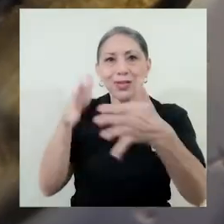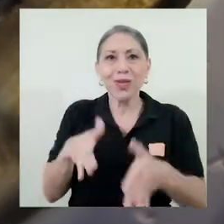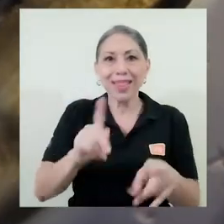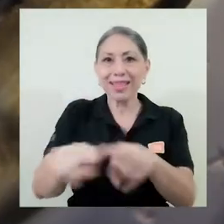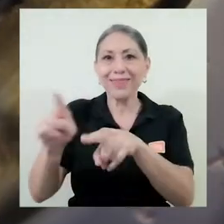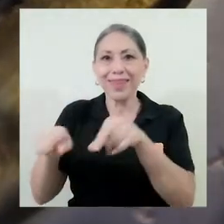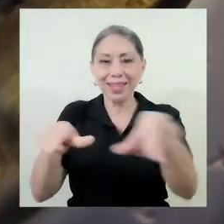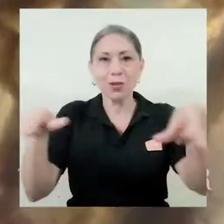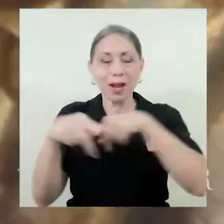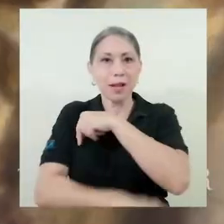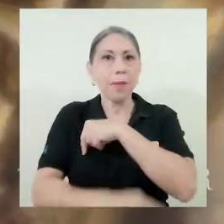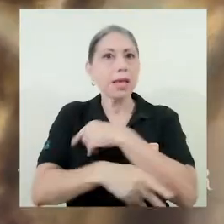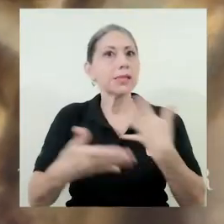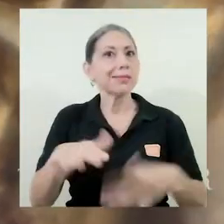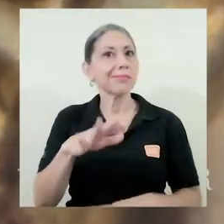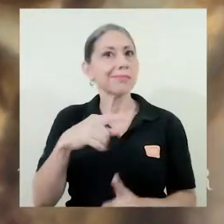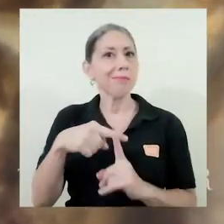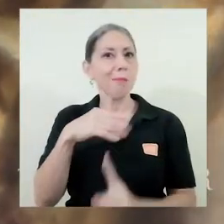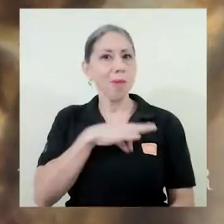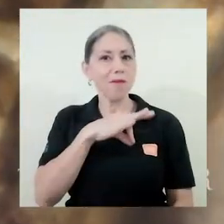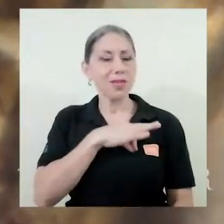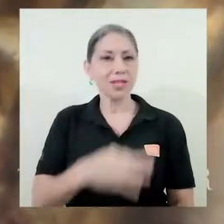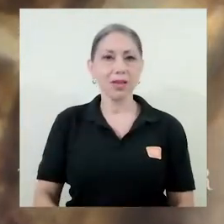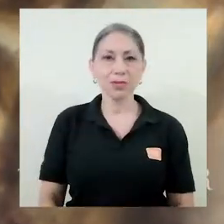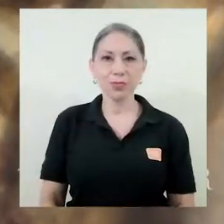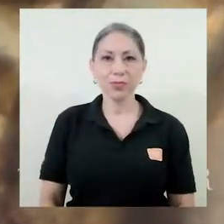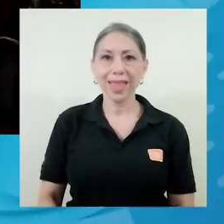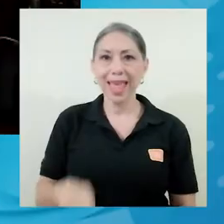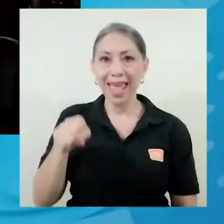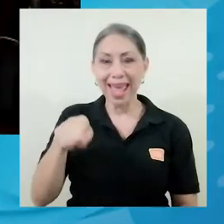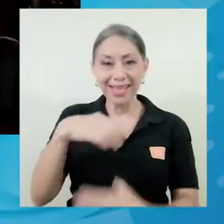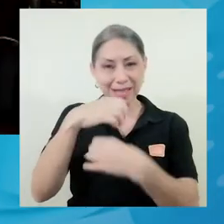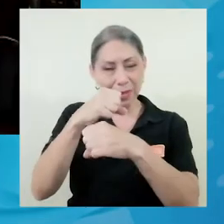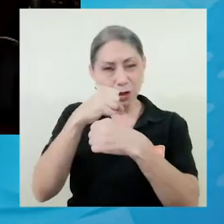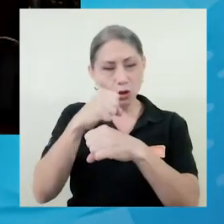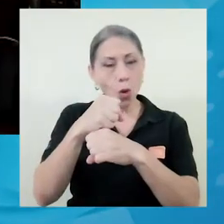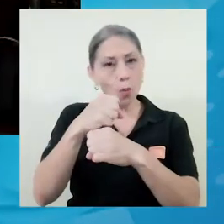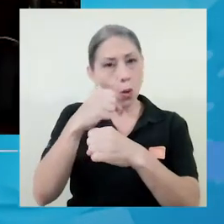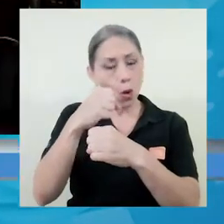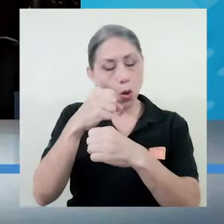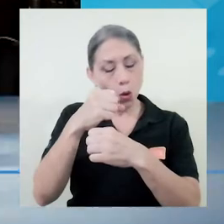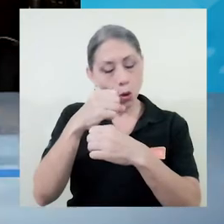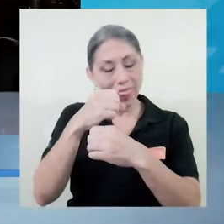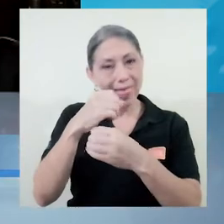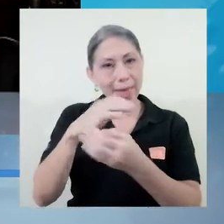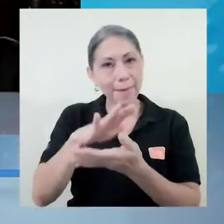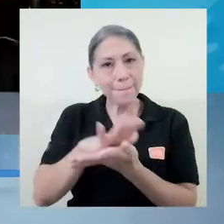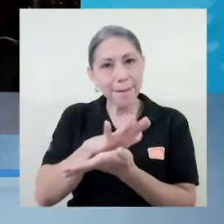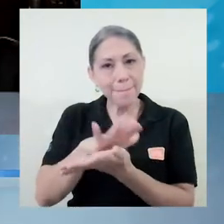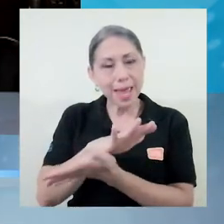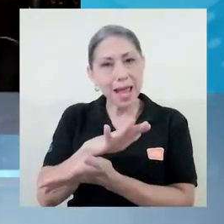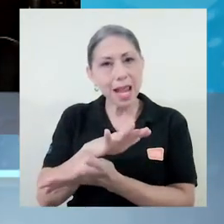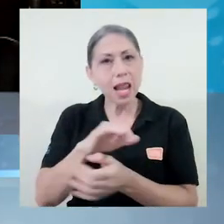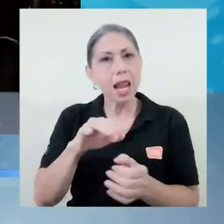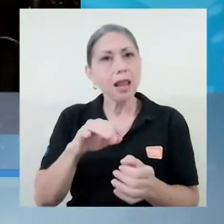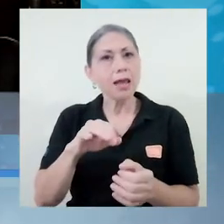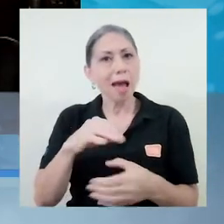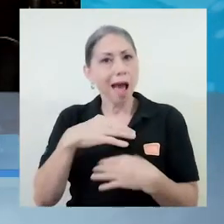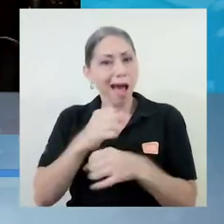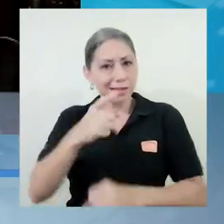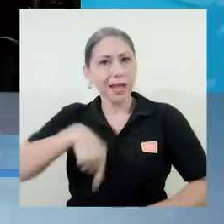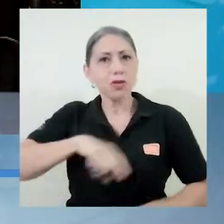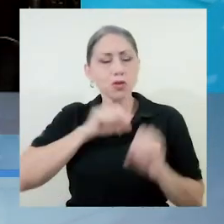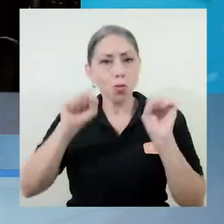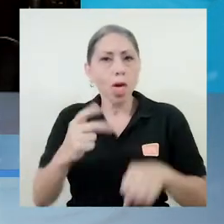diferentes zonas del país se han visto beneficiados. Este microscopio de papel básicamente nos permite ver